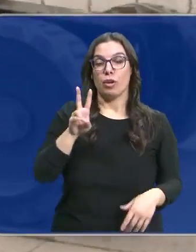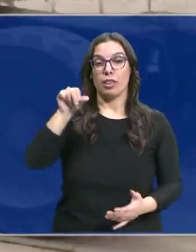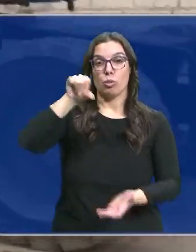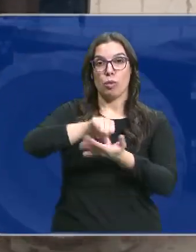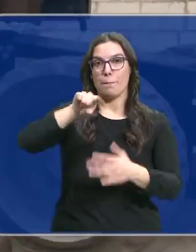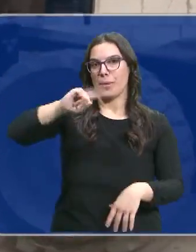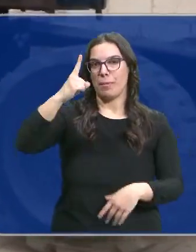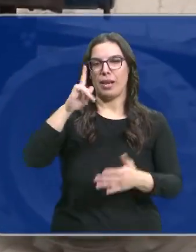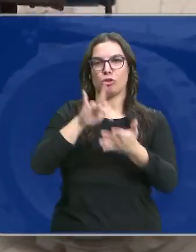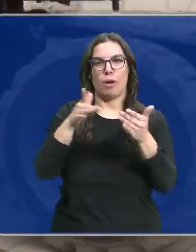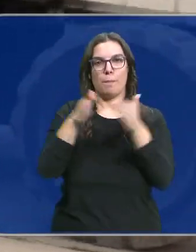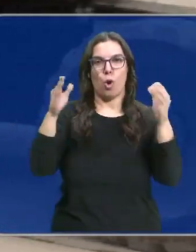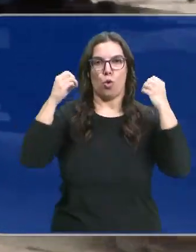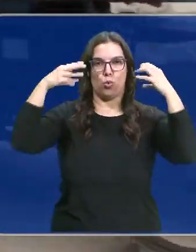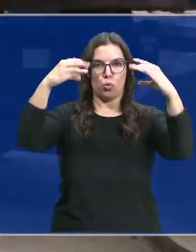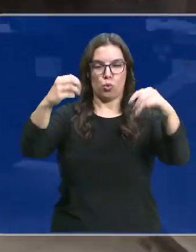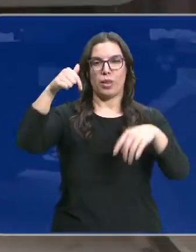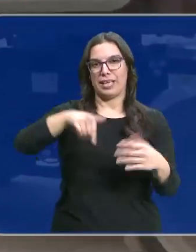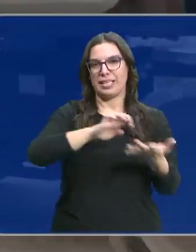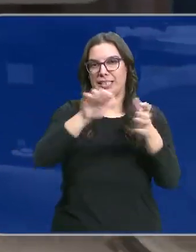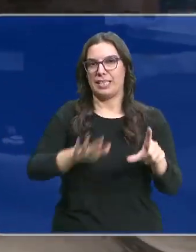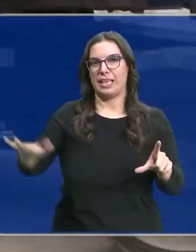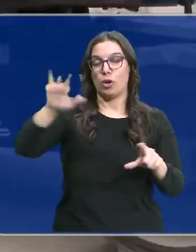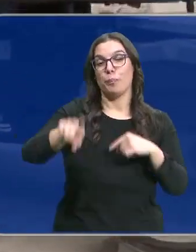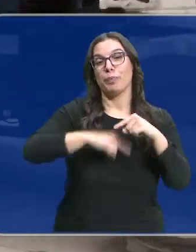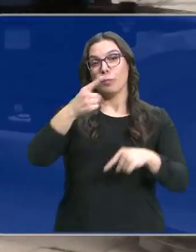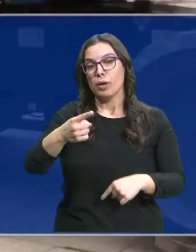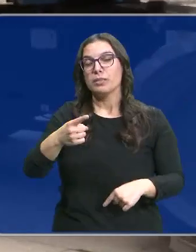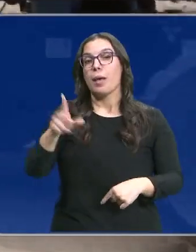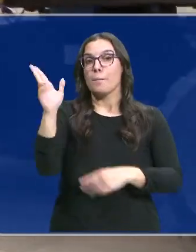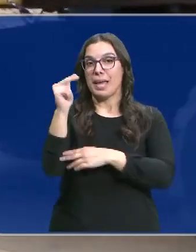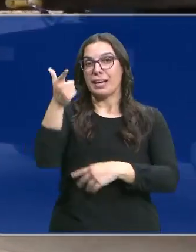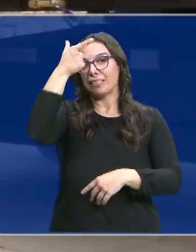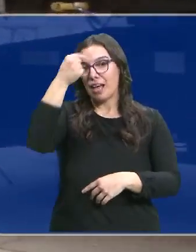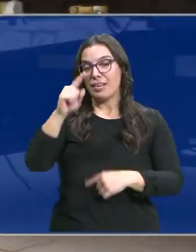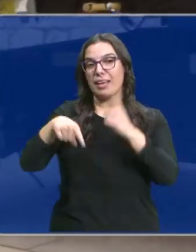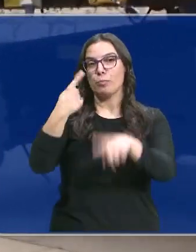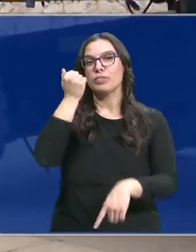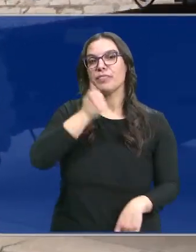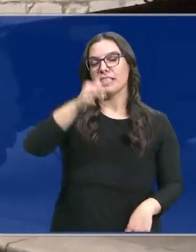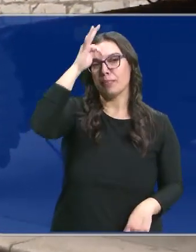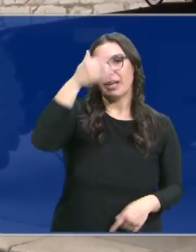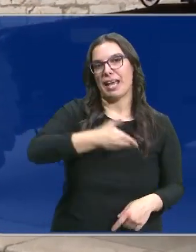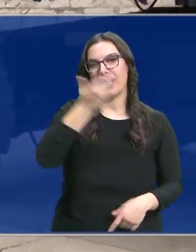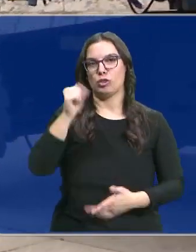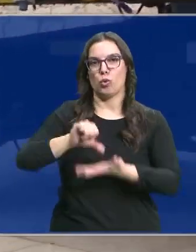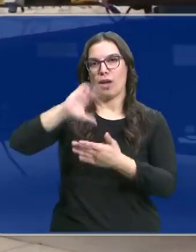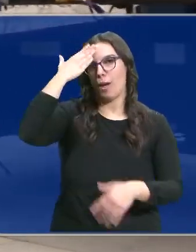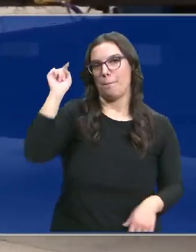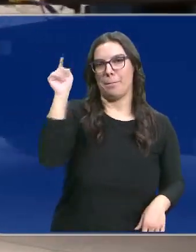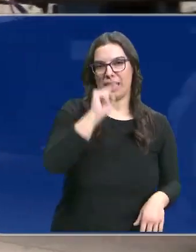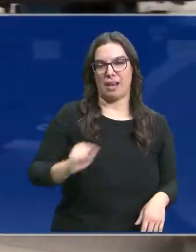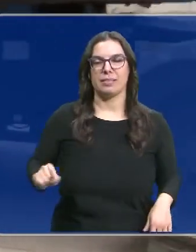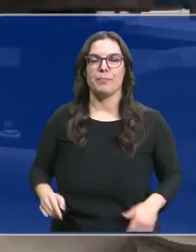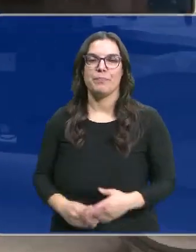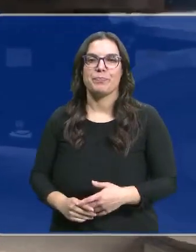ciudad que va a encender las luces navideñas en Castilla y León. A esta le siguen el viernes Ávila y el fin de semana el resto de capitales